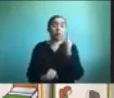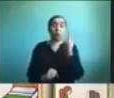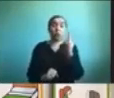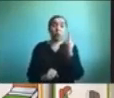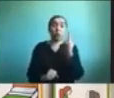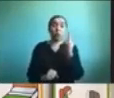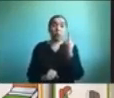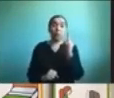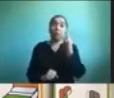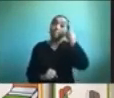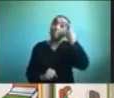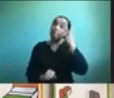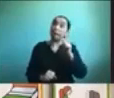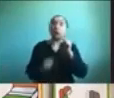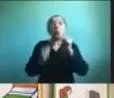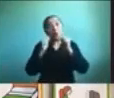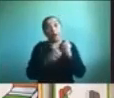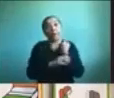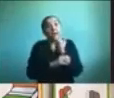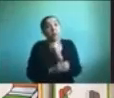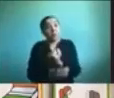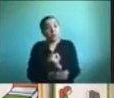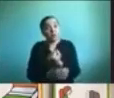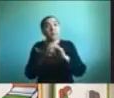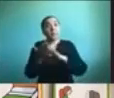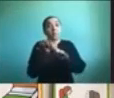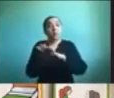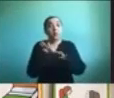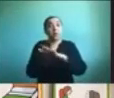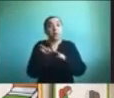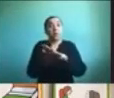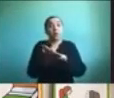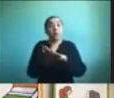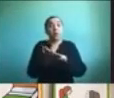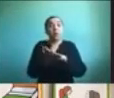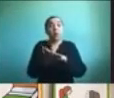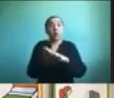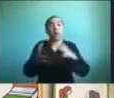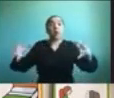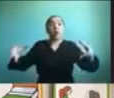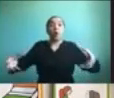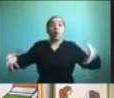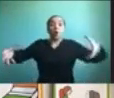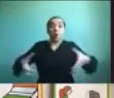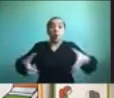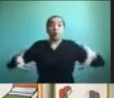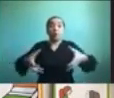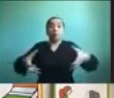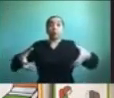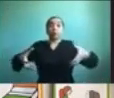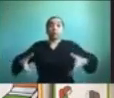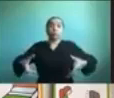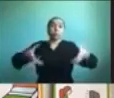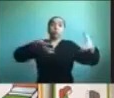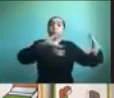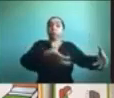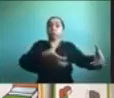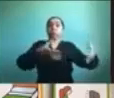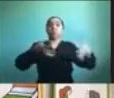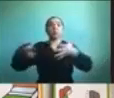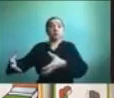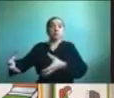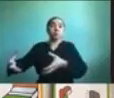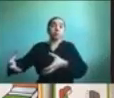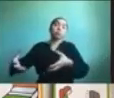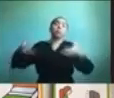pueden ayudar en algo como por ejemplo sujetar los cojines mientras otra persona hace la cama o